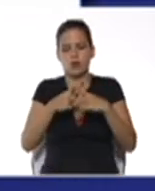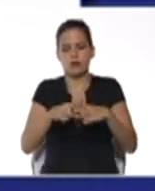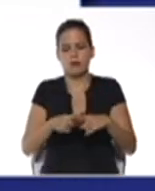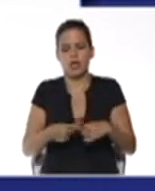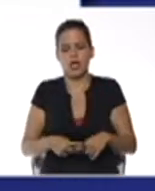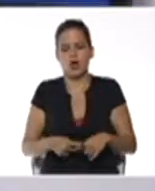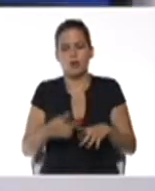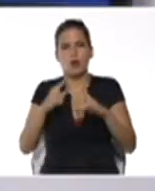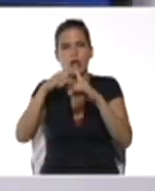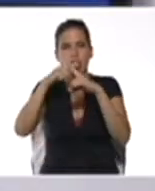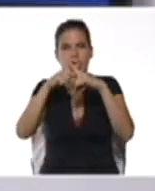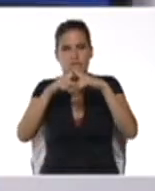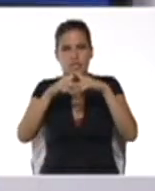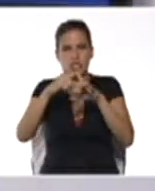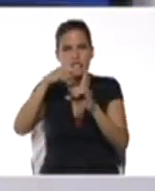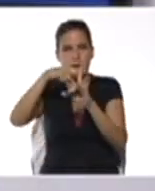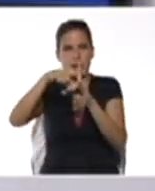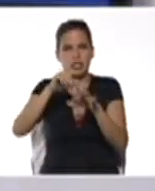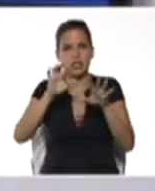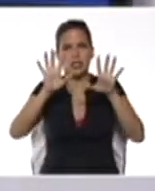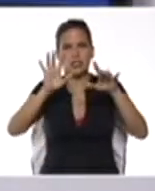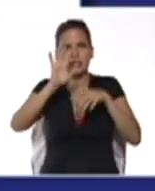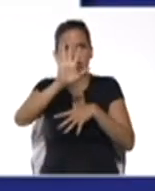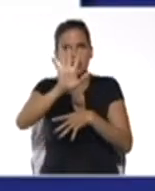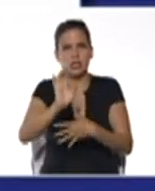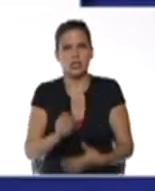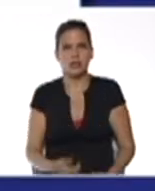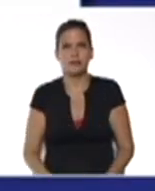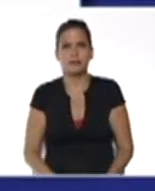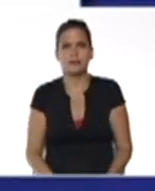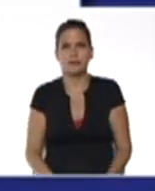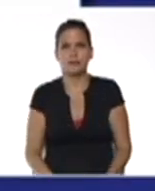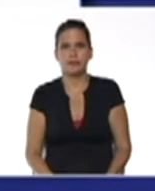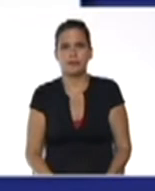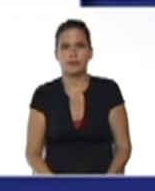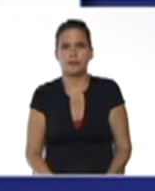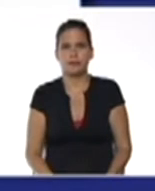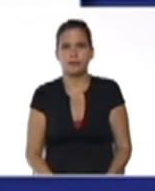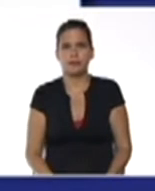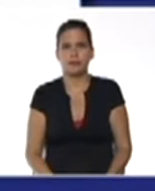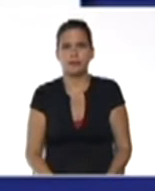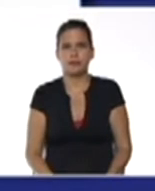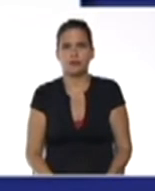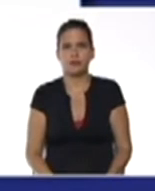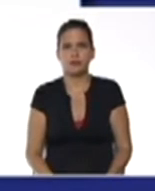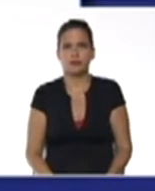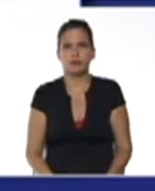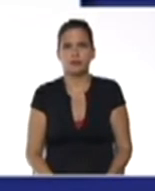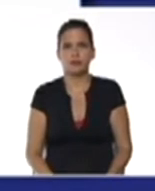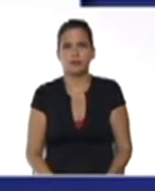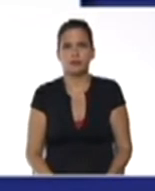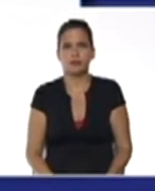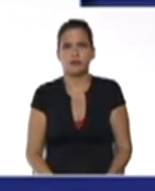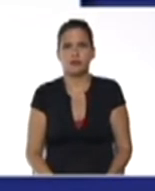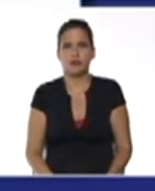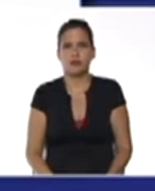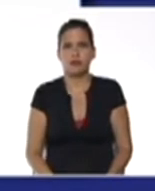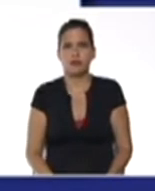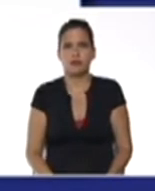Ahora vamos a multiplicar el 4 por x, que está indicado en color rojo, de manera similar por el binomio que está arriba.